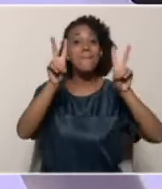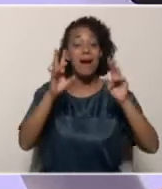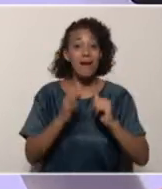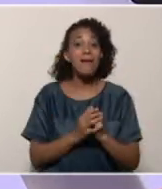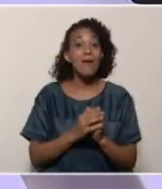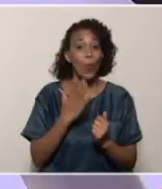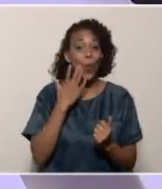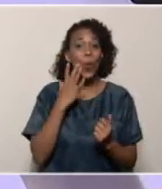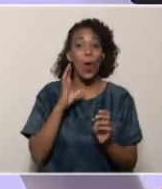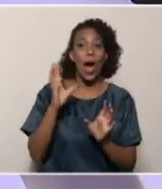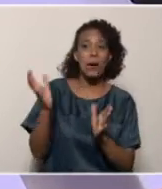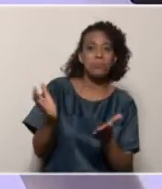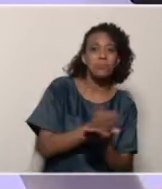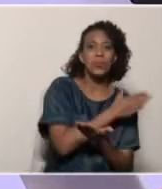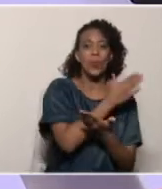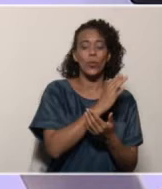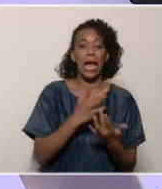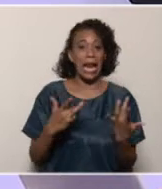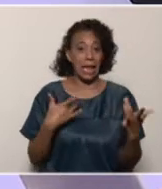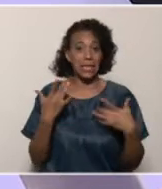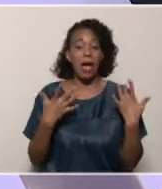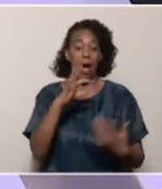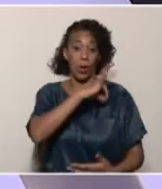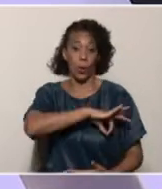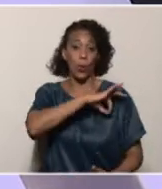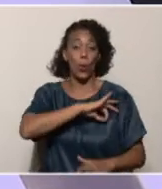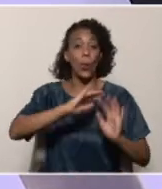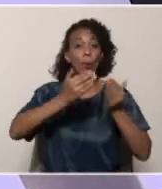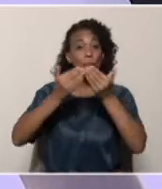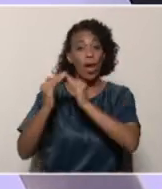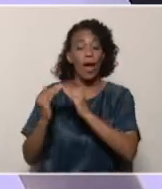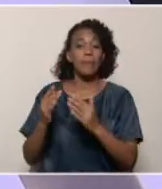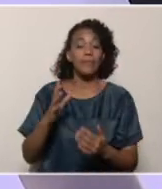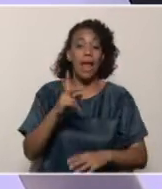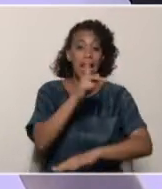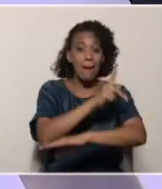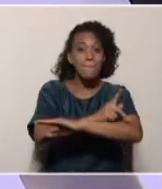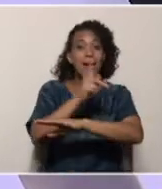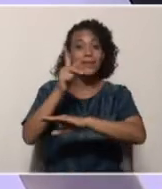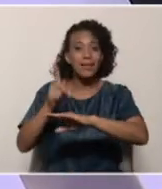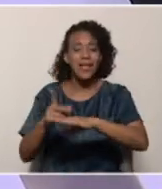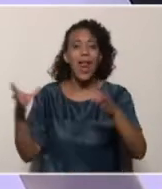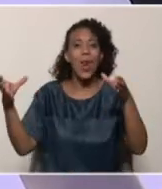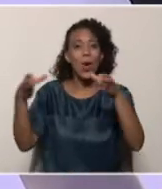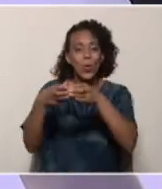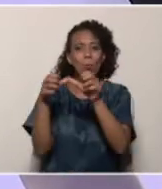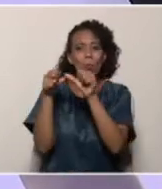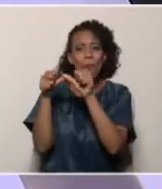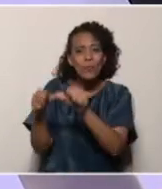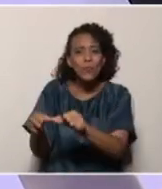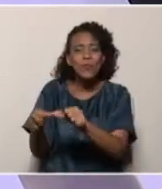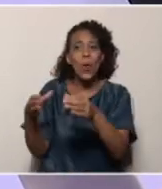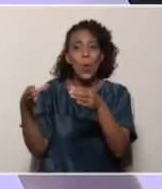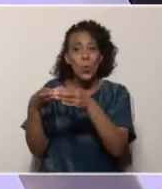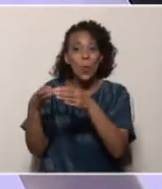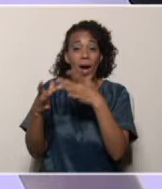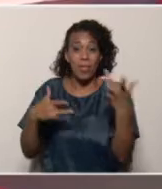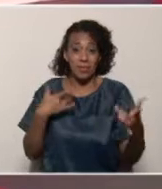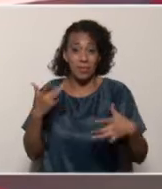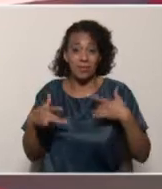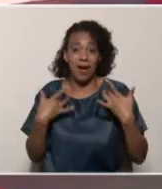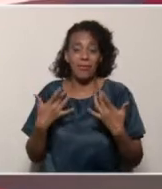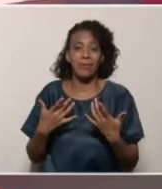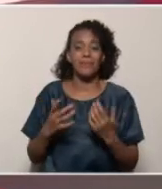u otra forma nos han querido quitar. Las actividades sociocomunitarias, las actividades de pasantía, los grupos estables, las actividades